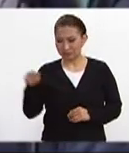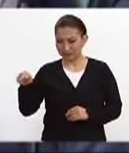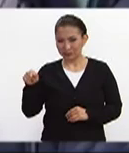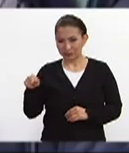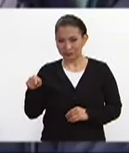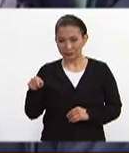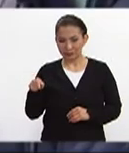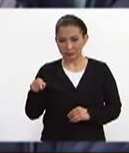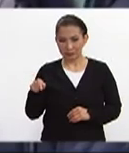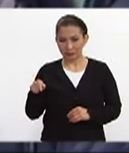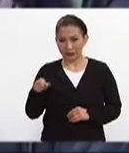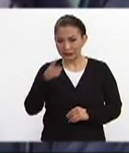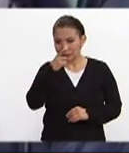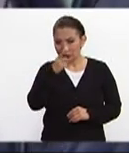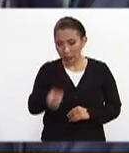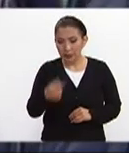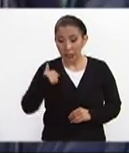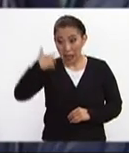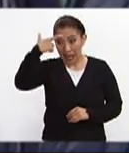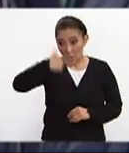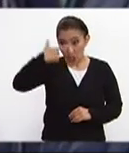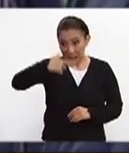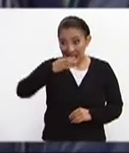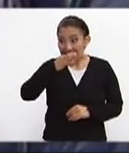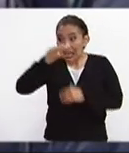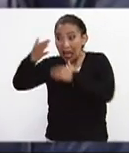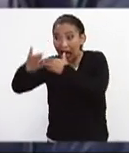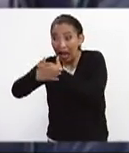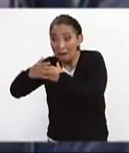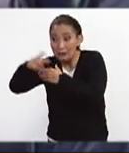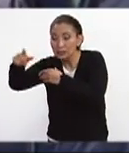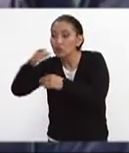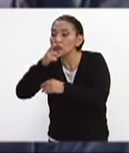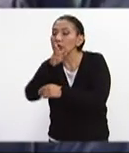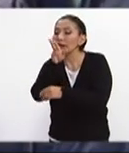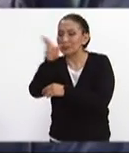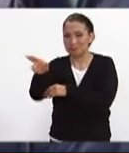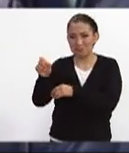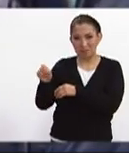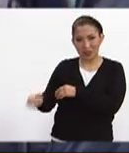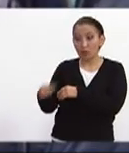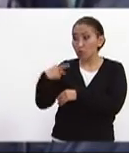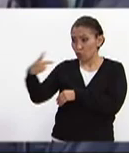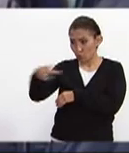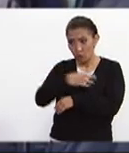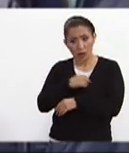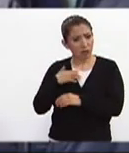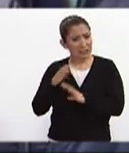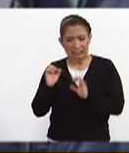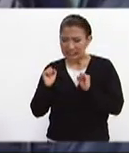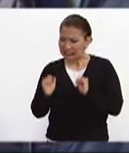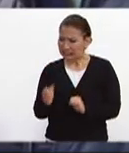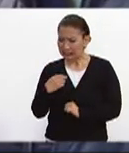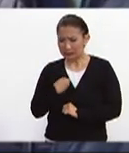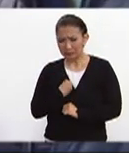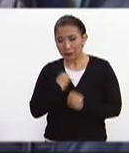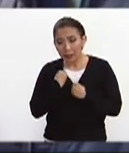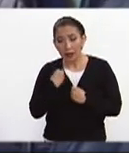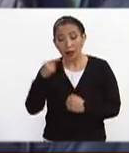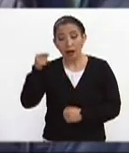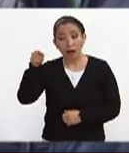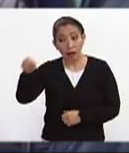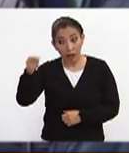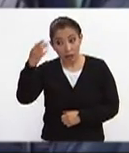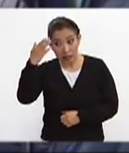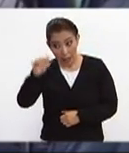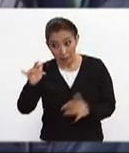bueno nos está diciendo que fue en la noche cuando recibió el último reporte de que su hijo podría estar con vida él